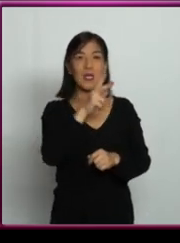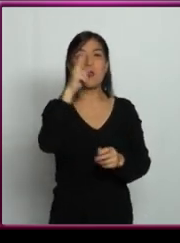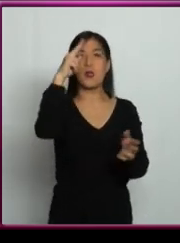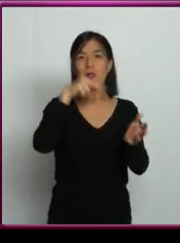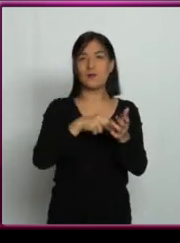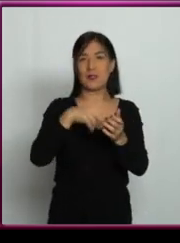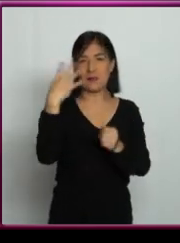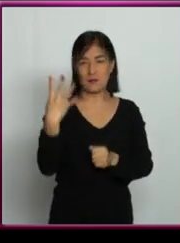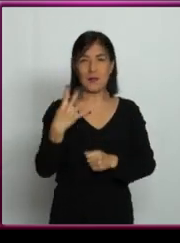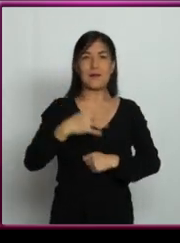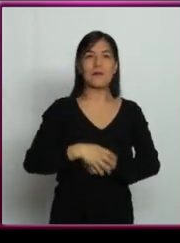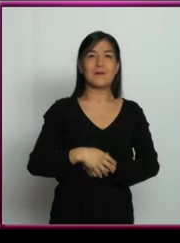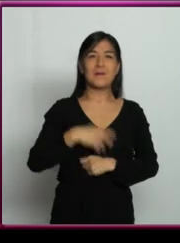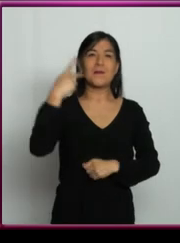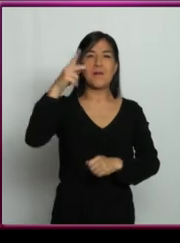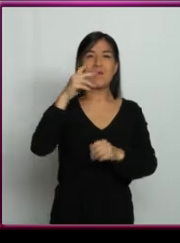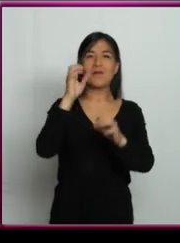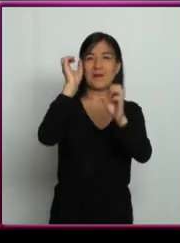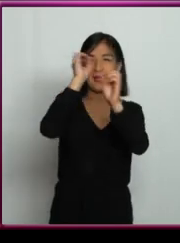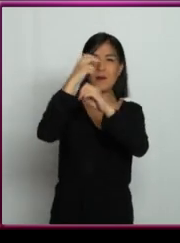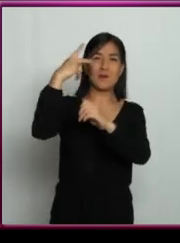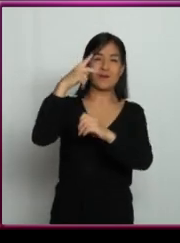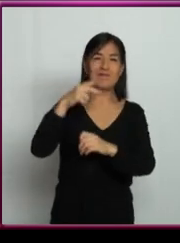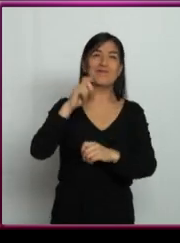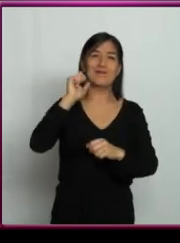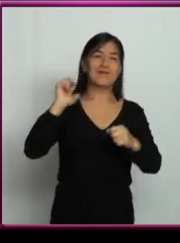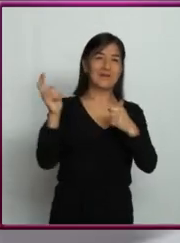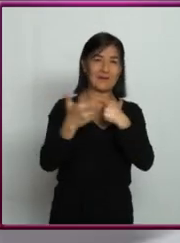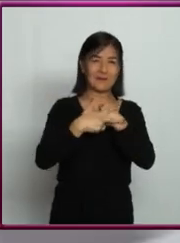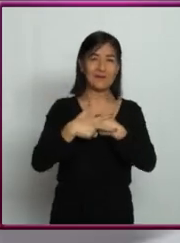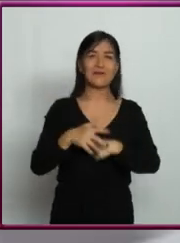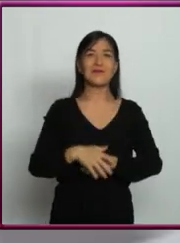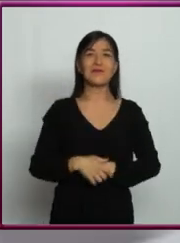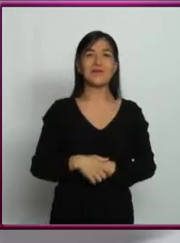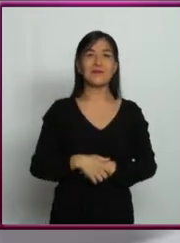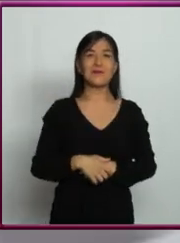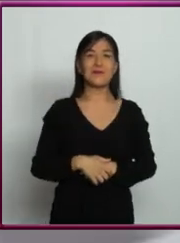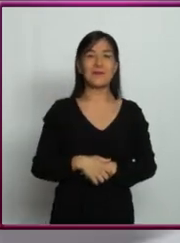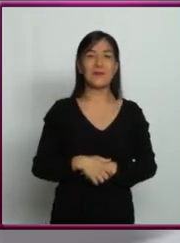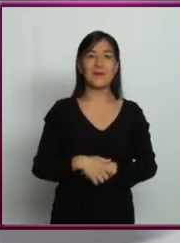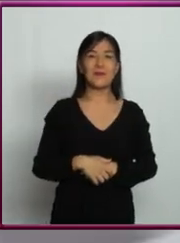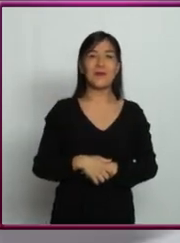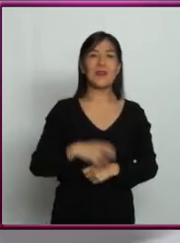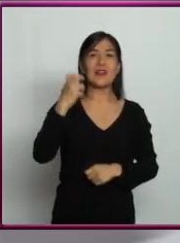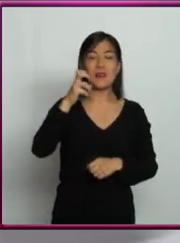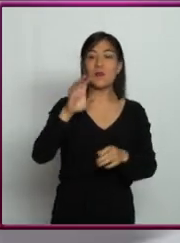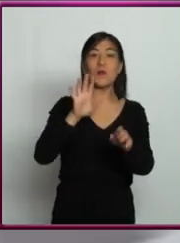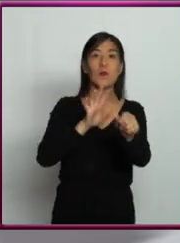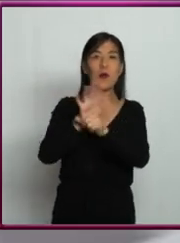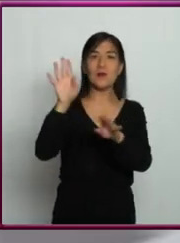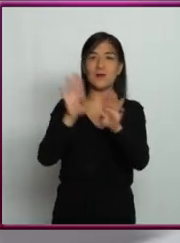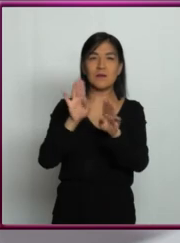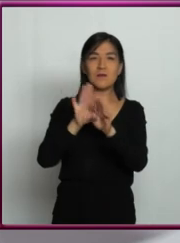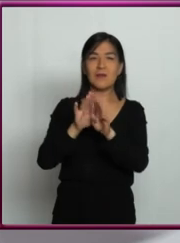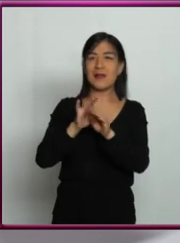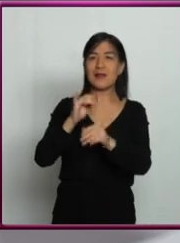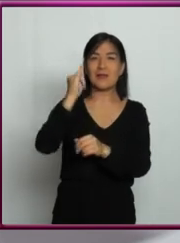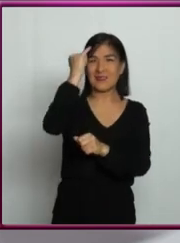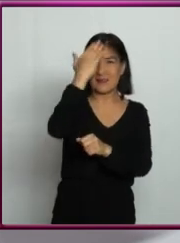fue en el Observatorio Austral Europeo y sí se tiene una imagen de un planeta